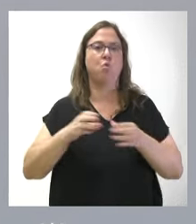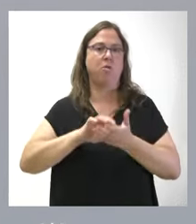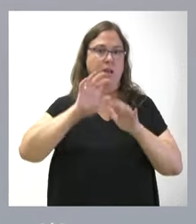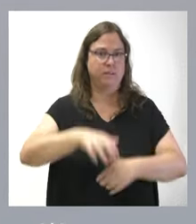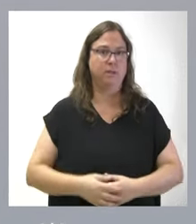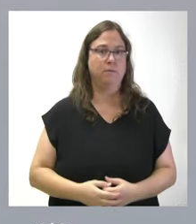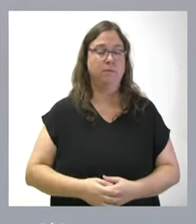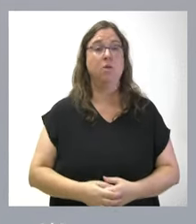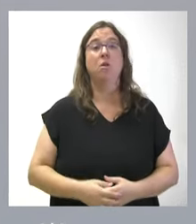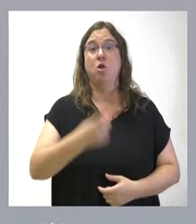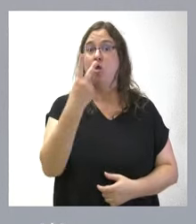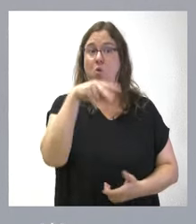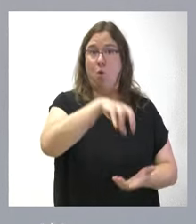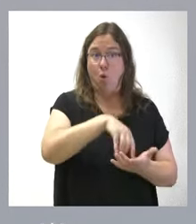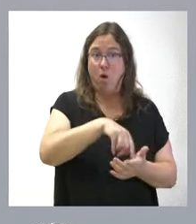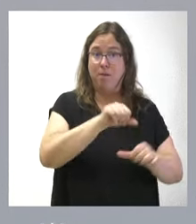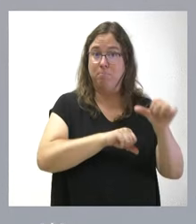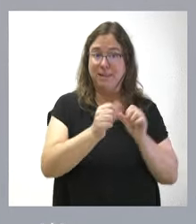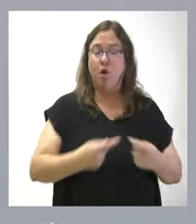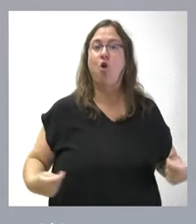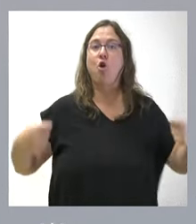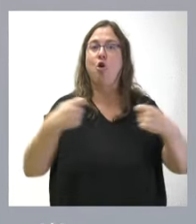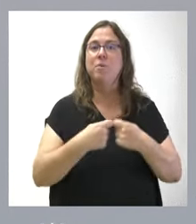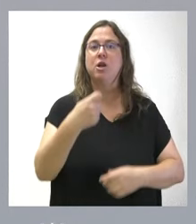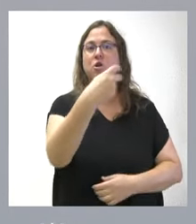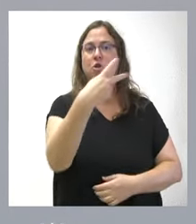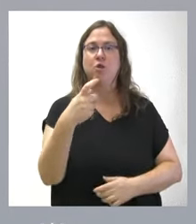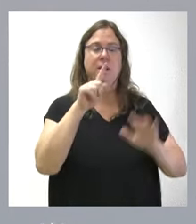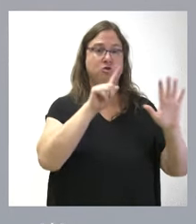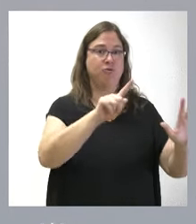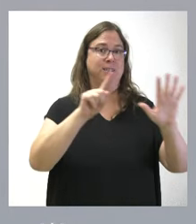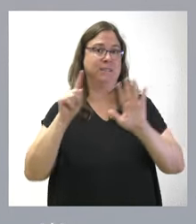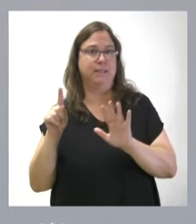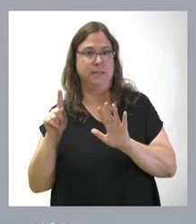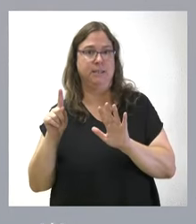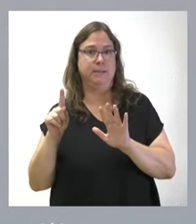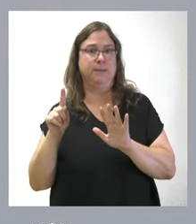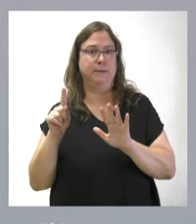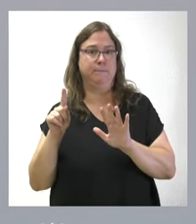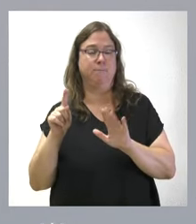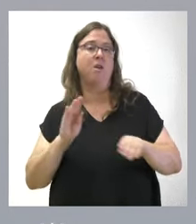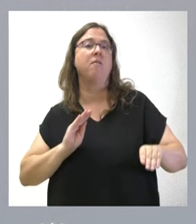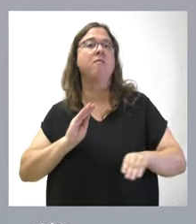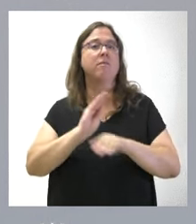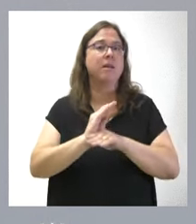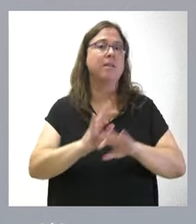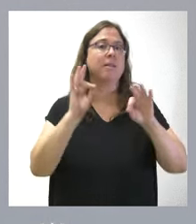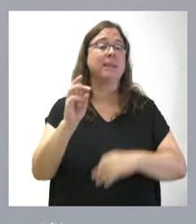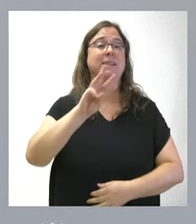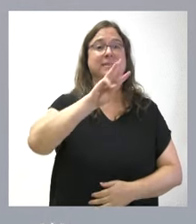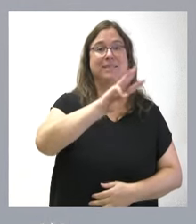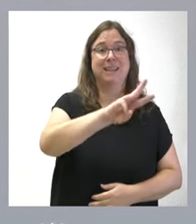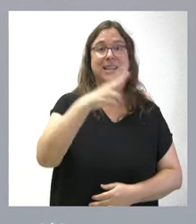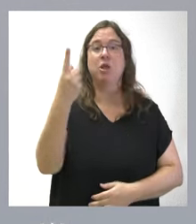León dos de hoy. Estos centros conveniados son 266, con la financiación de 32